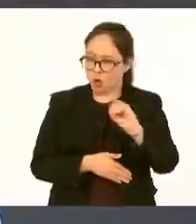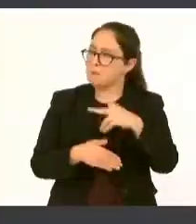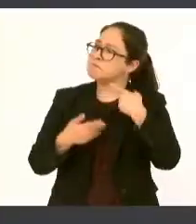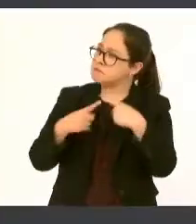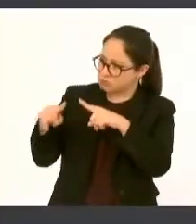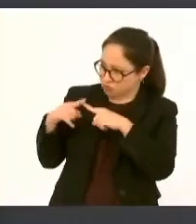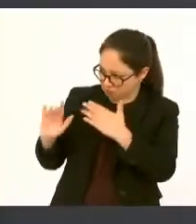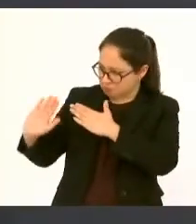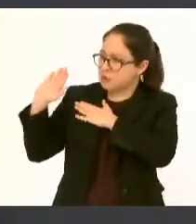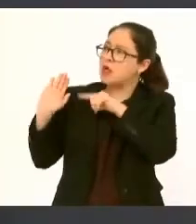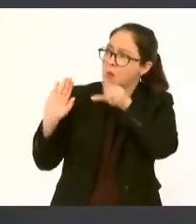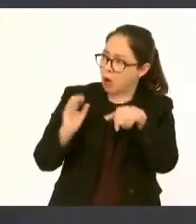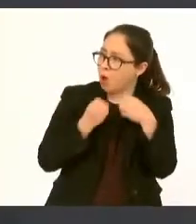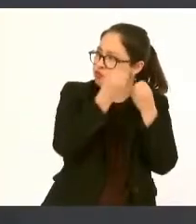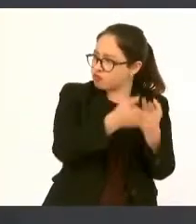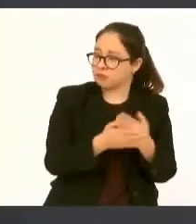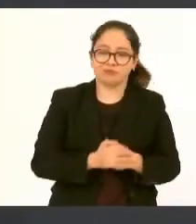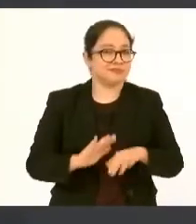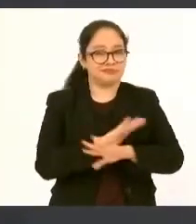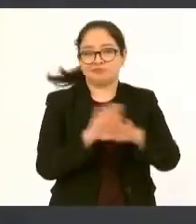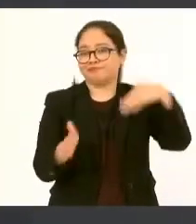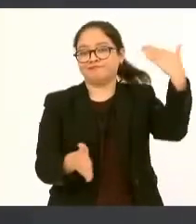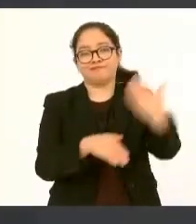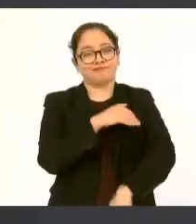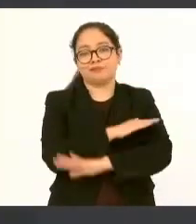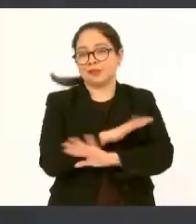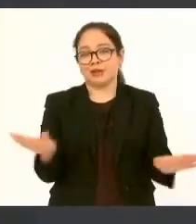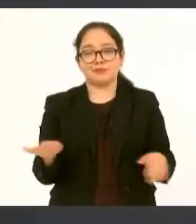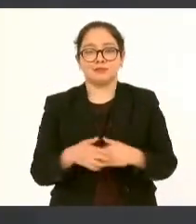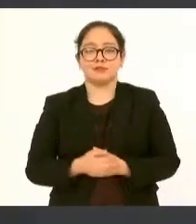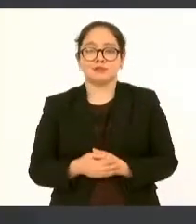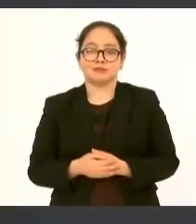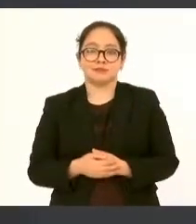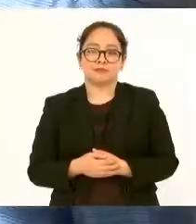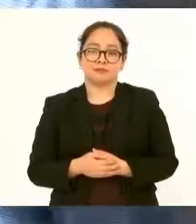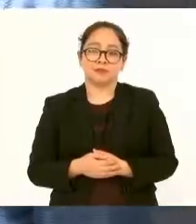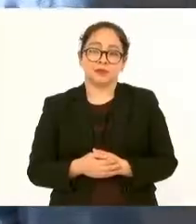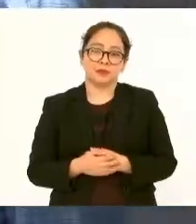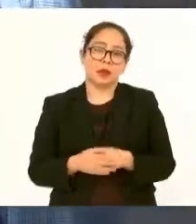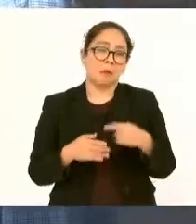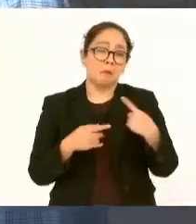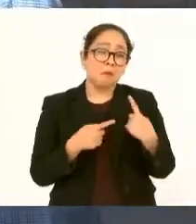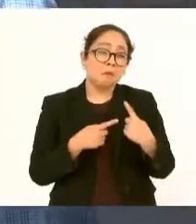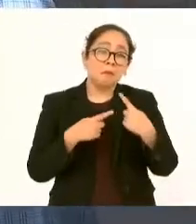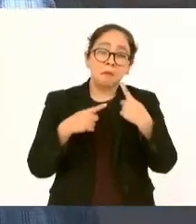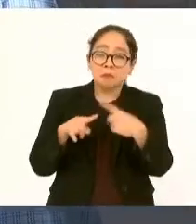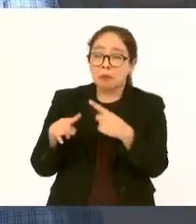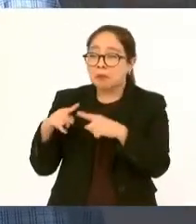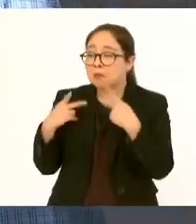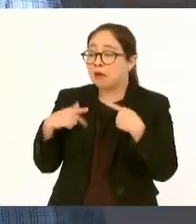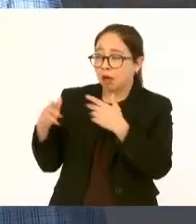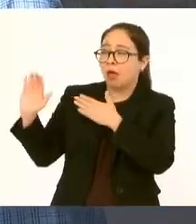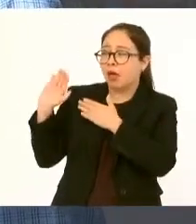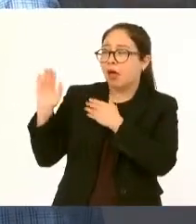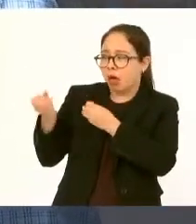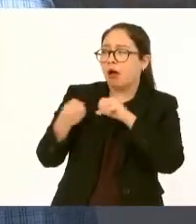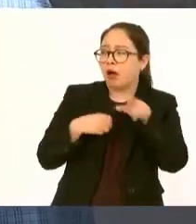a la gente eso ya se acabó ya no hay intermediarios ahora todo